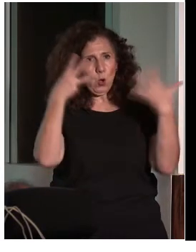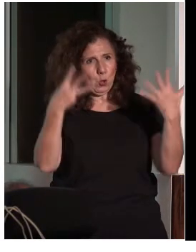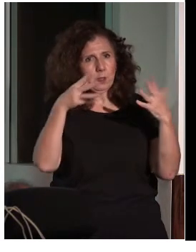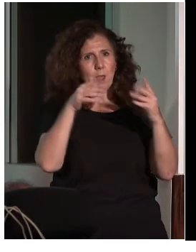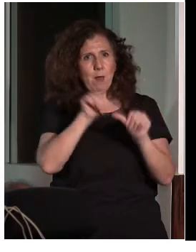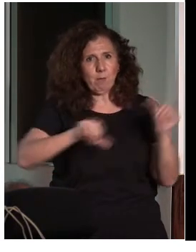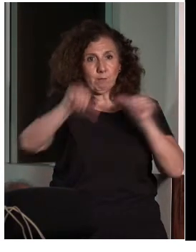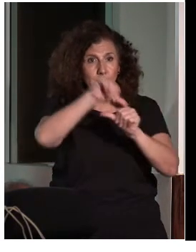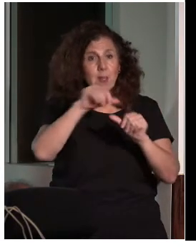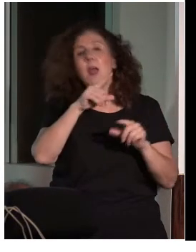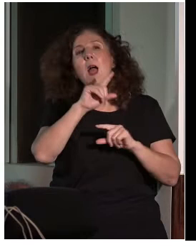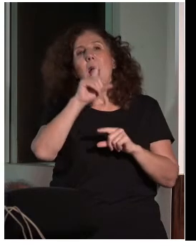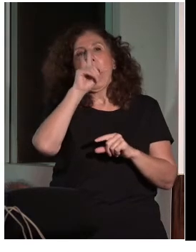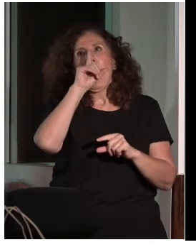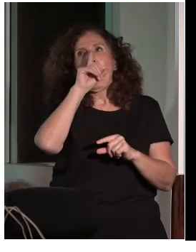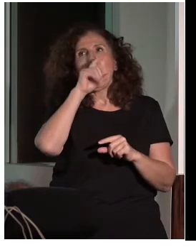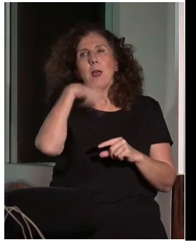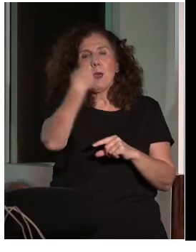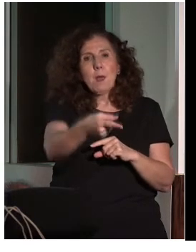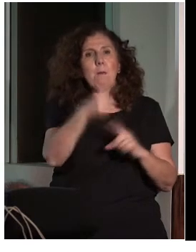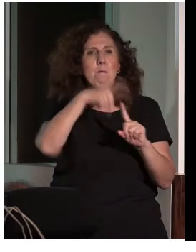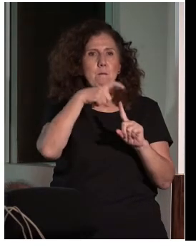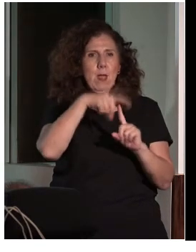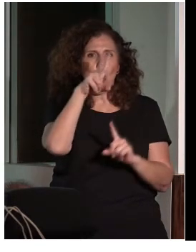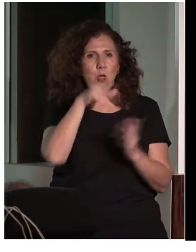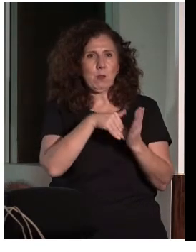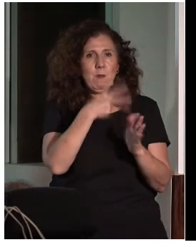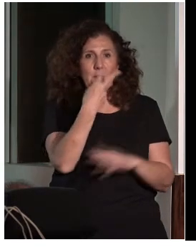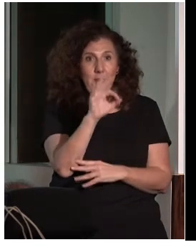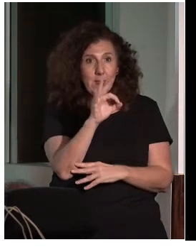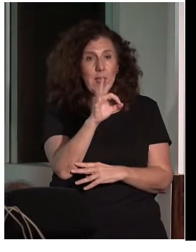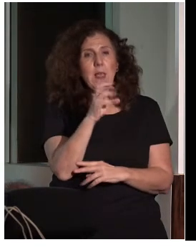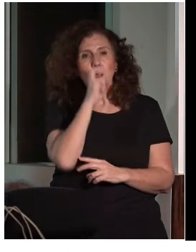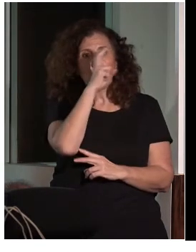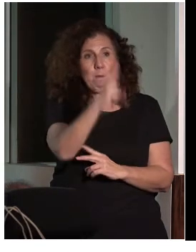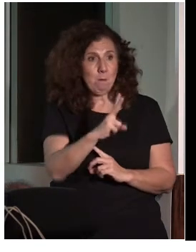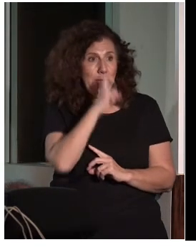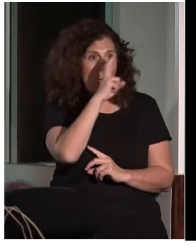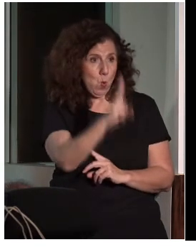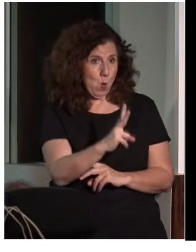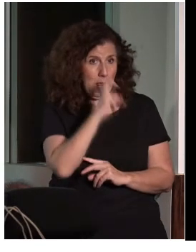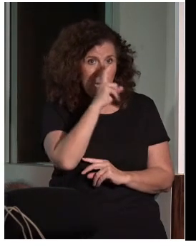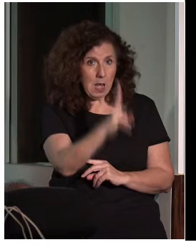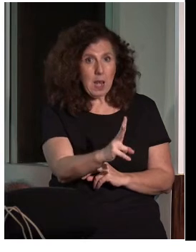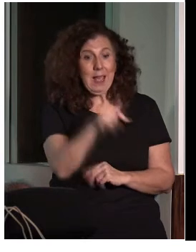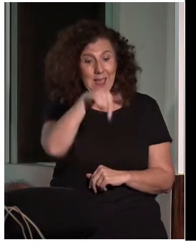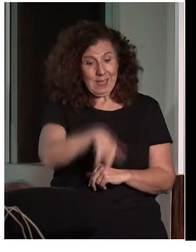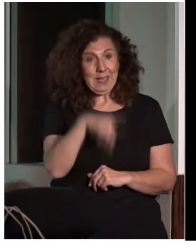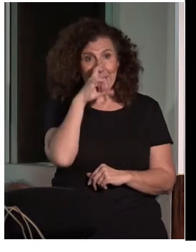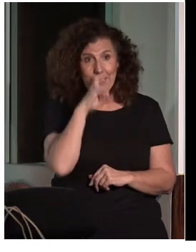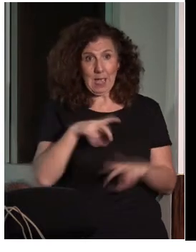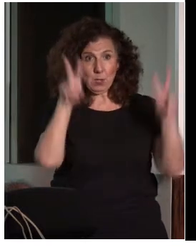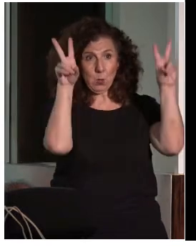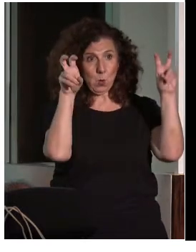2020. Es bianual, como bien indica. Y este año va sobre